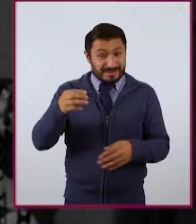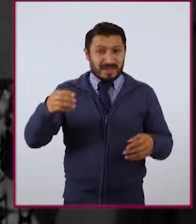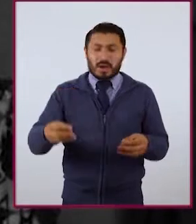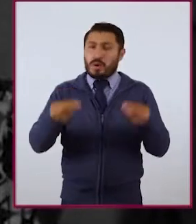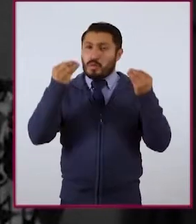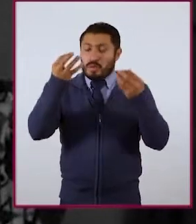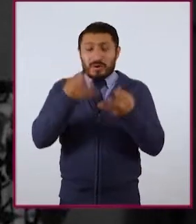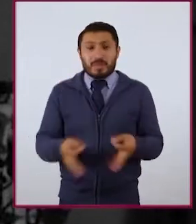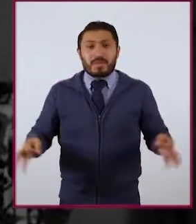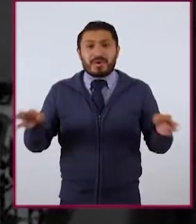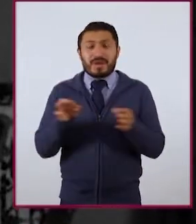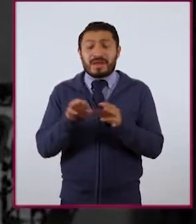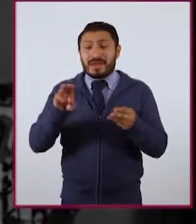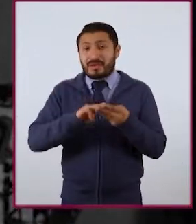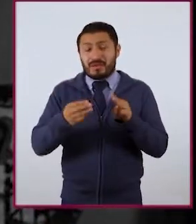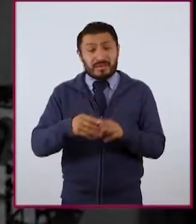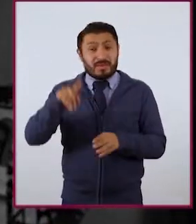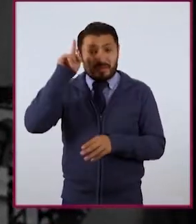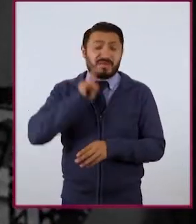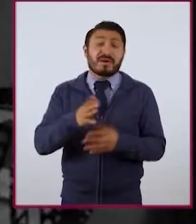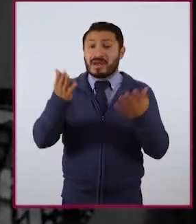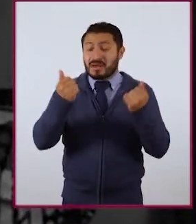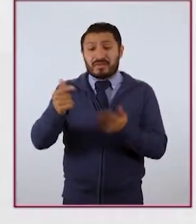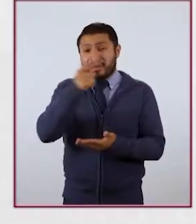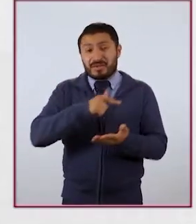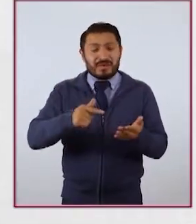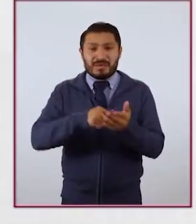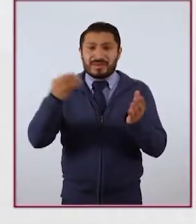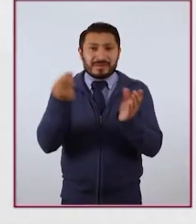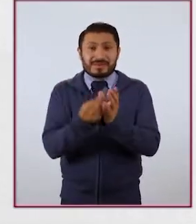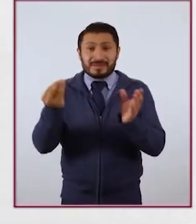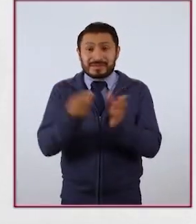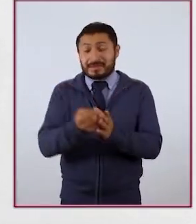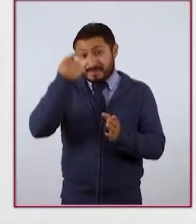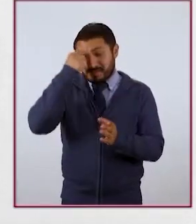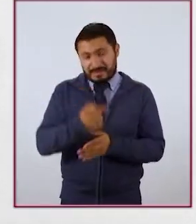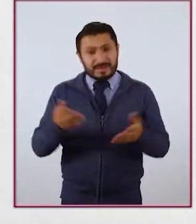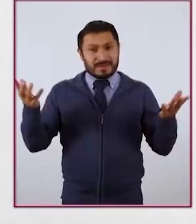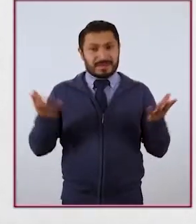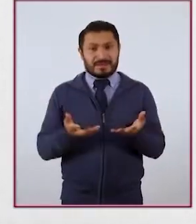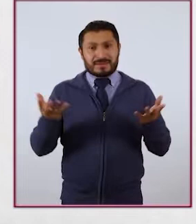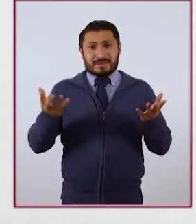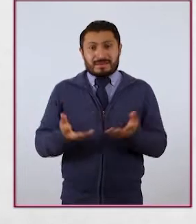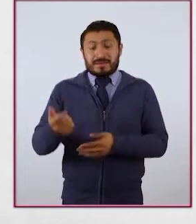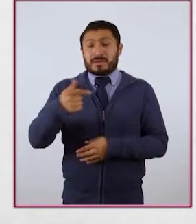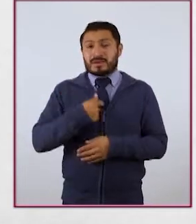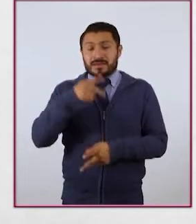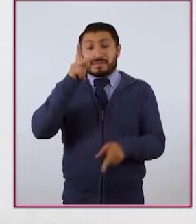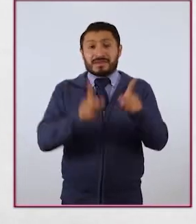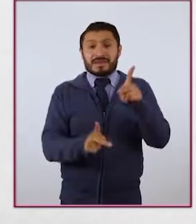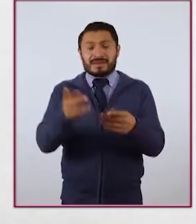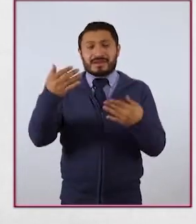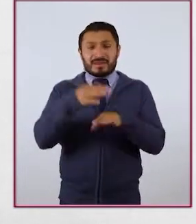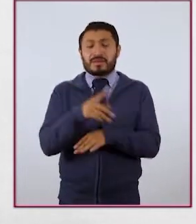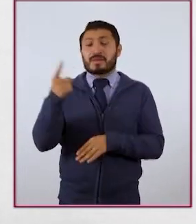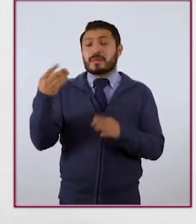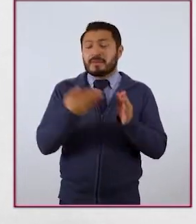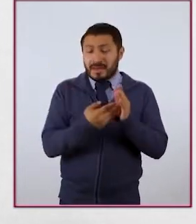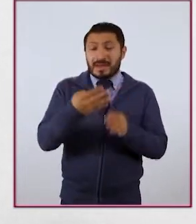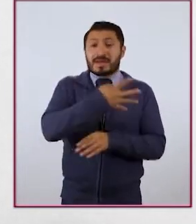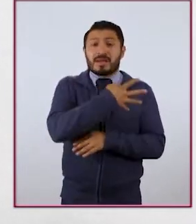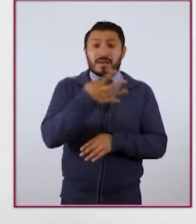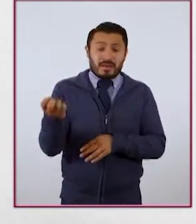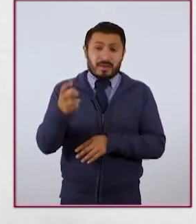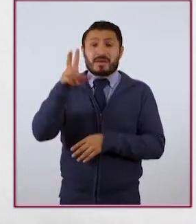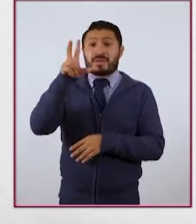poderosa era que la mujer no tenía un espacio privado para hacerlo. Estoy hablando de 1930,